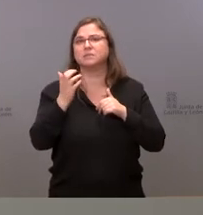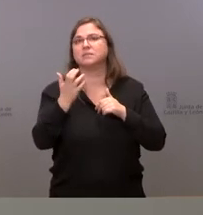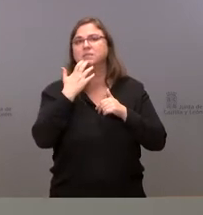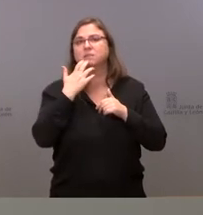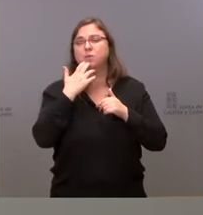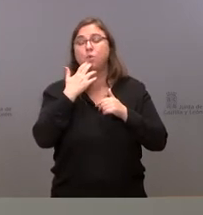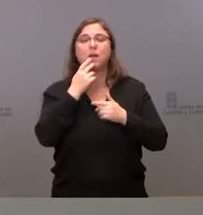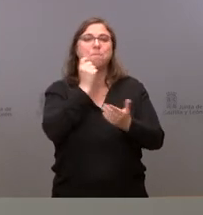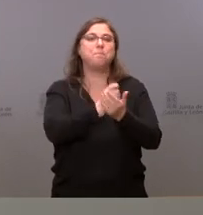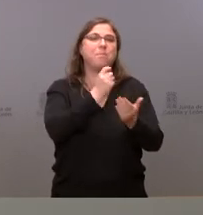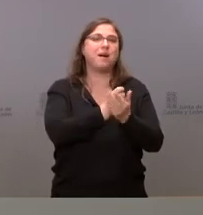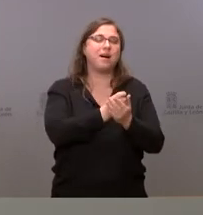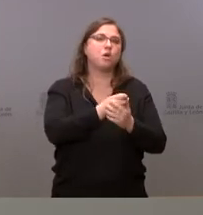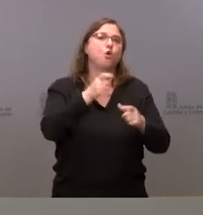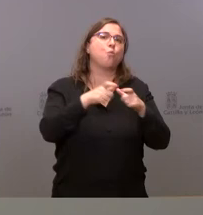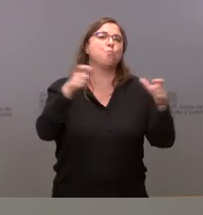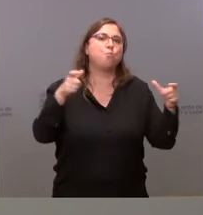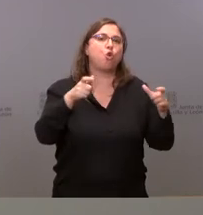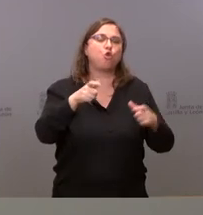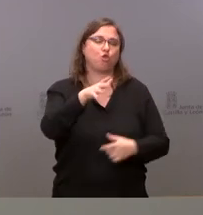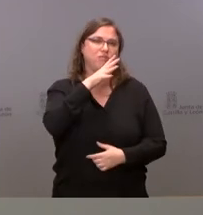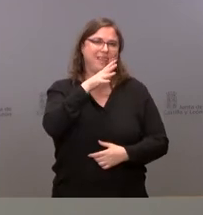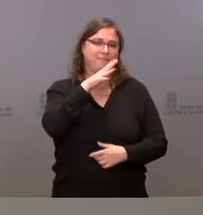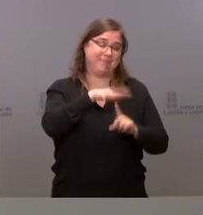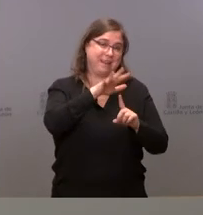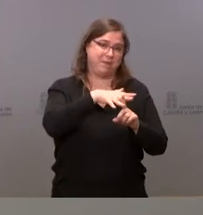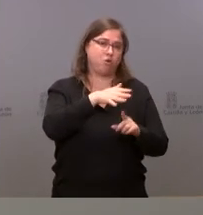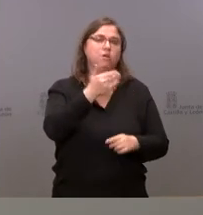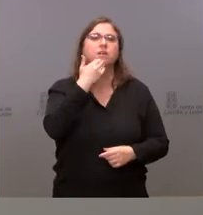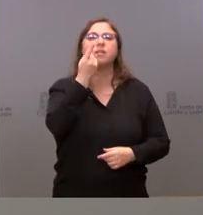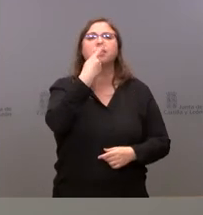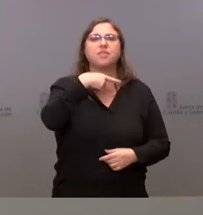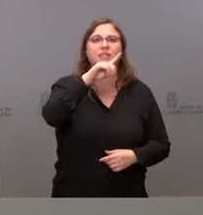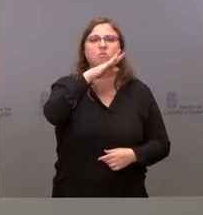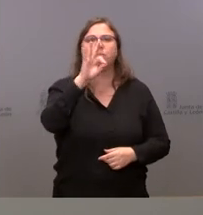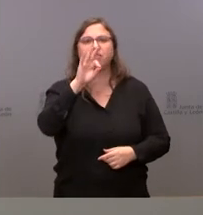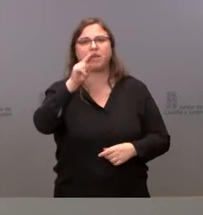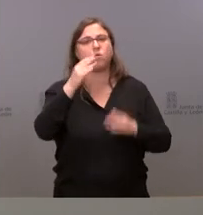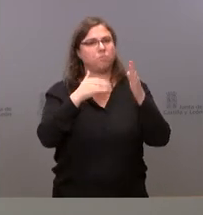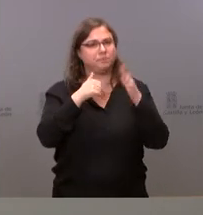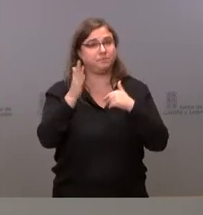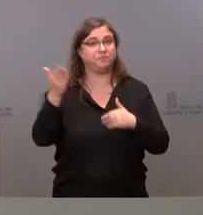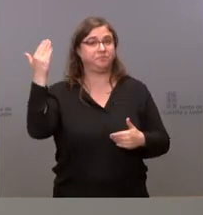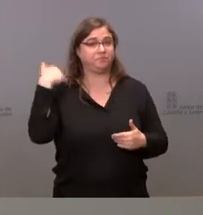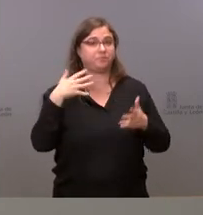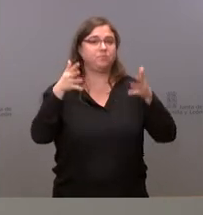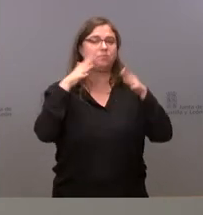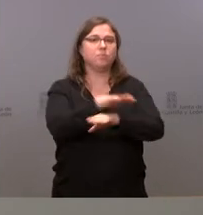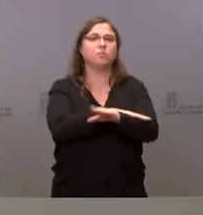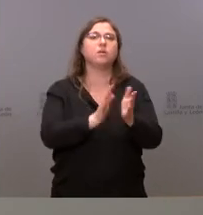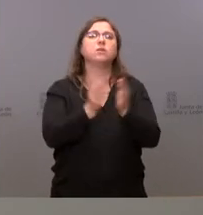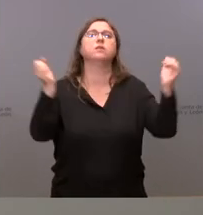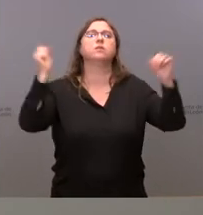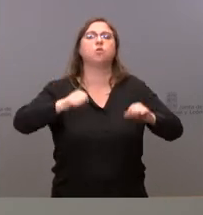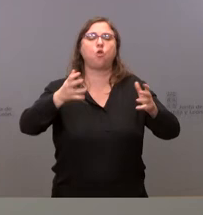bono térmico que es algo más de 120 euros y hace unos días se ha aprobado en Consejo de Gobierno el poner a